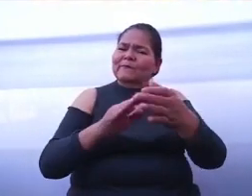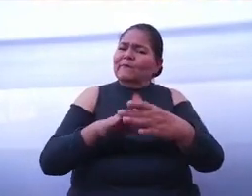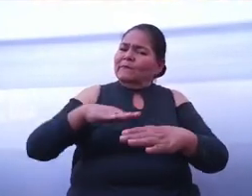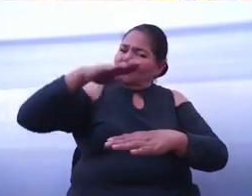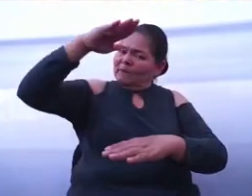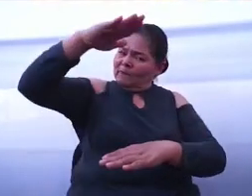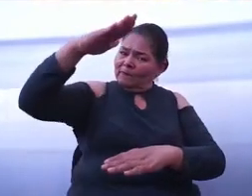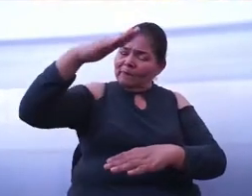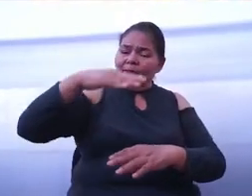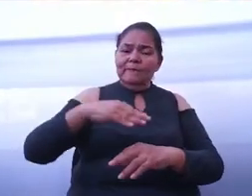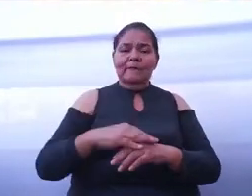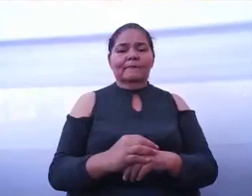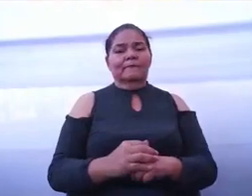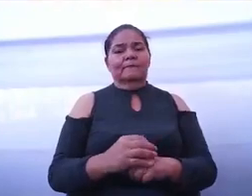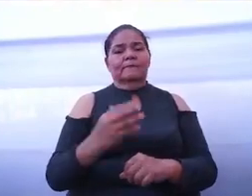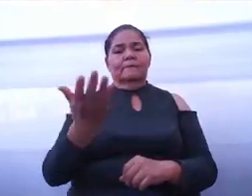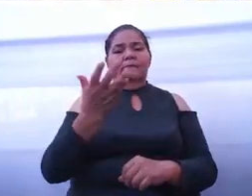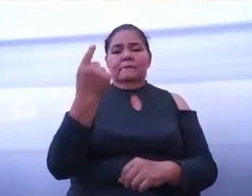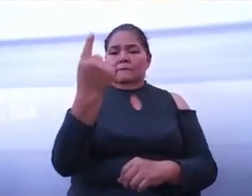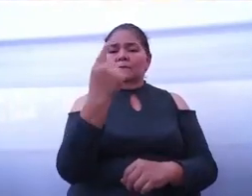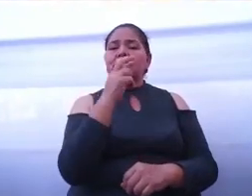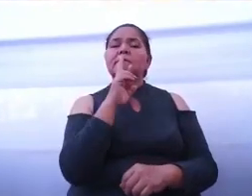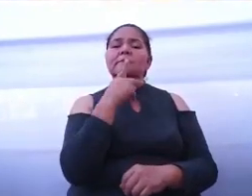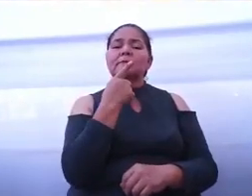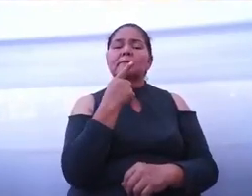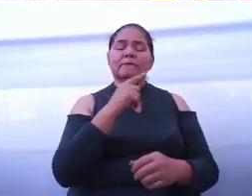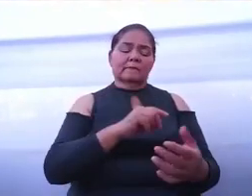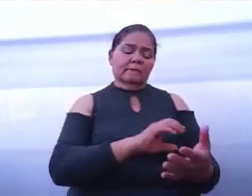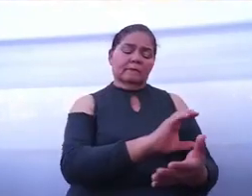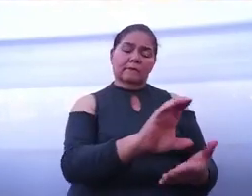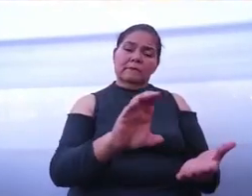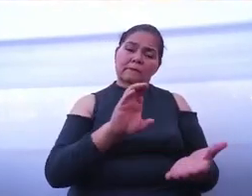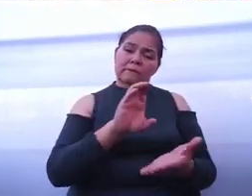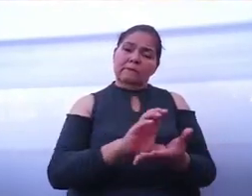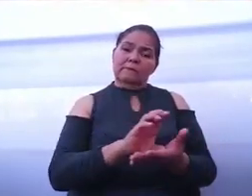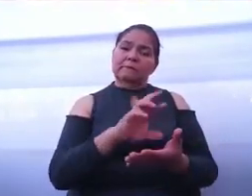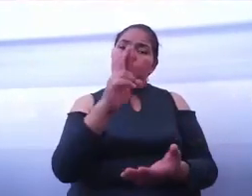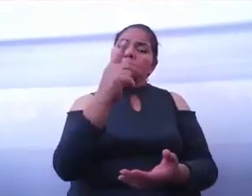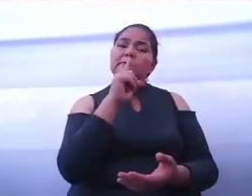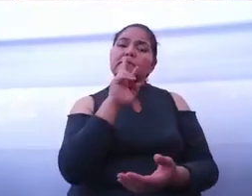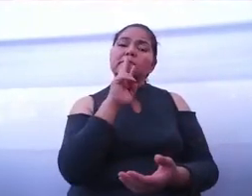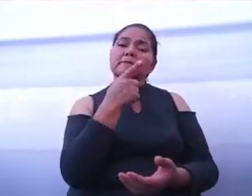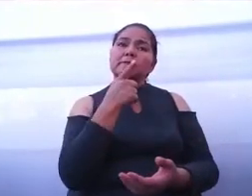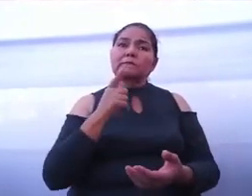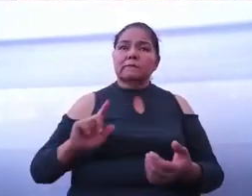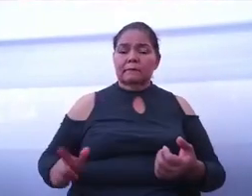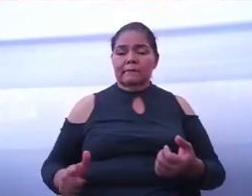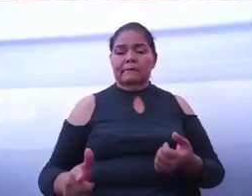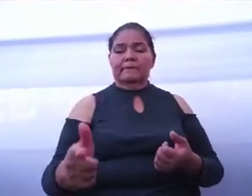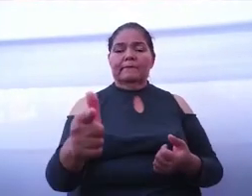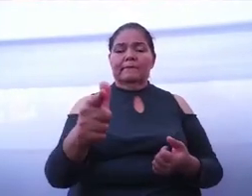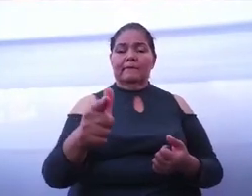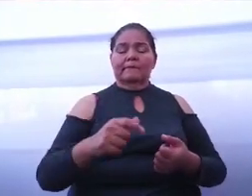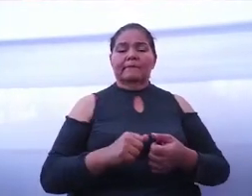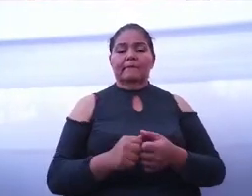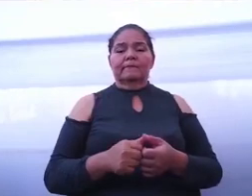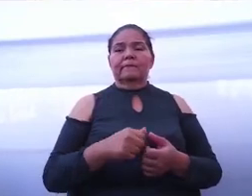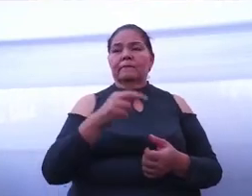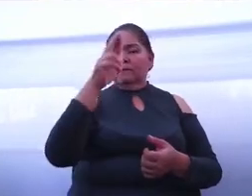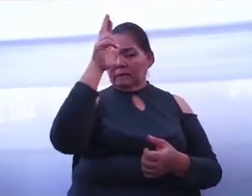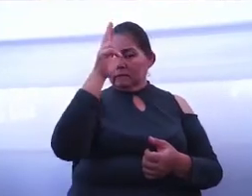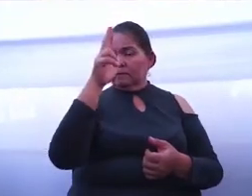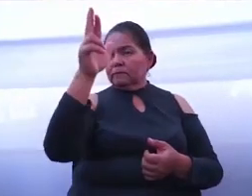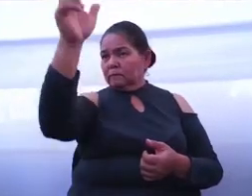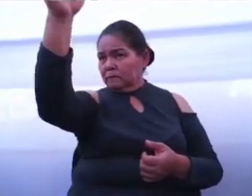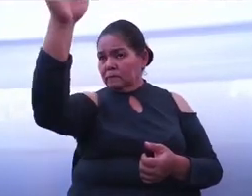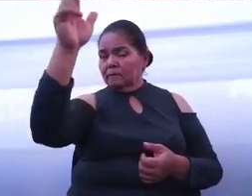un mejor municipio, un mejor Guanajuato. Honremos la encomienda que